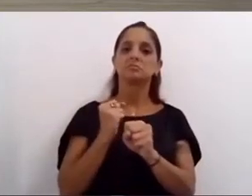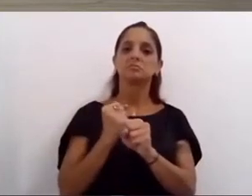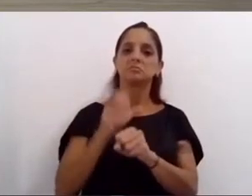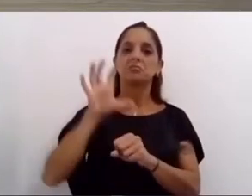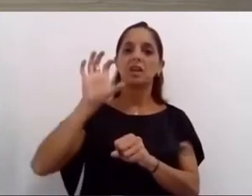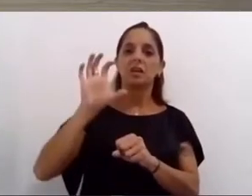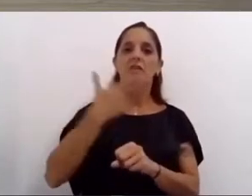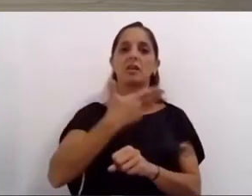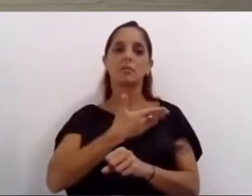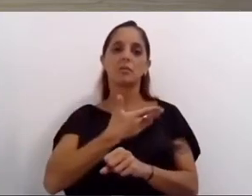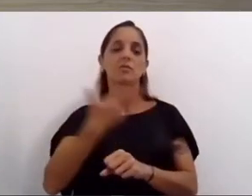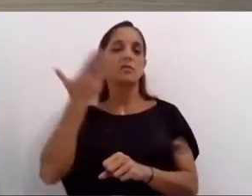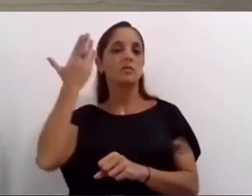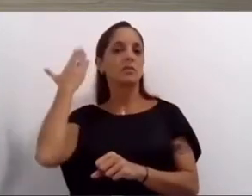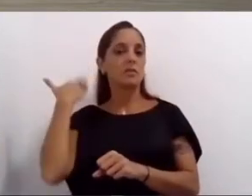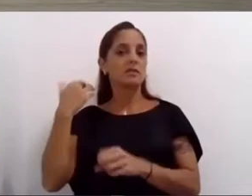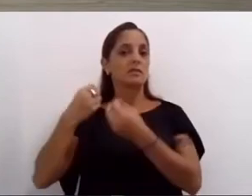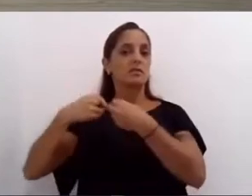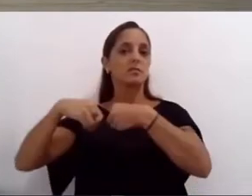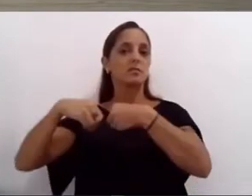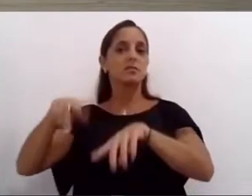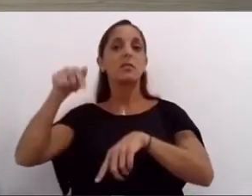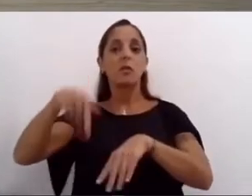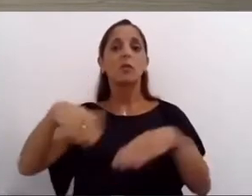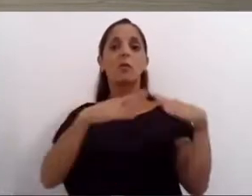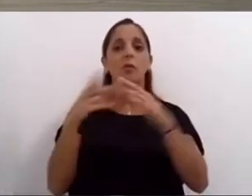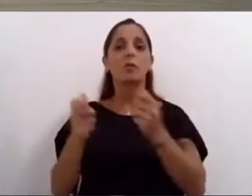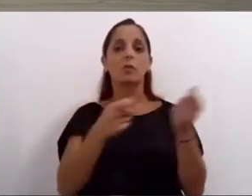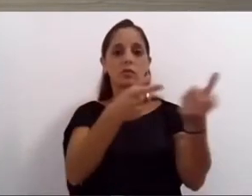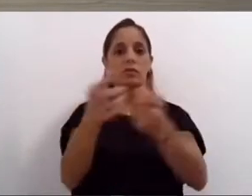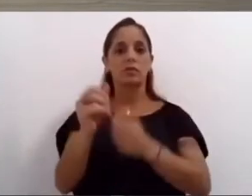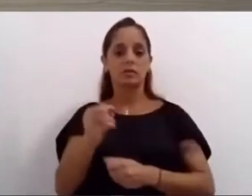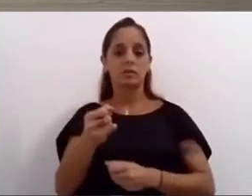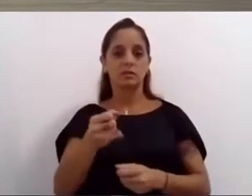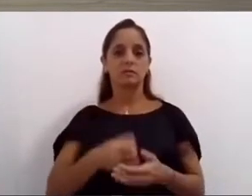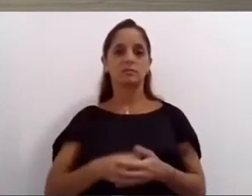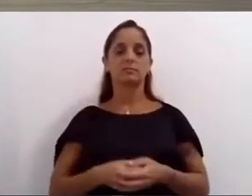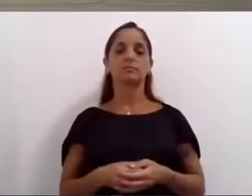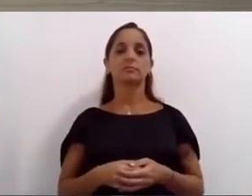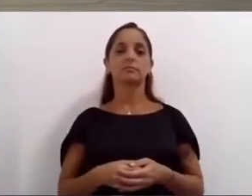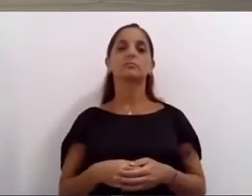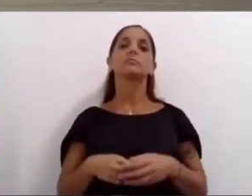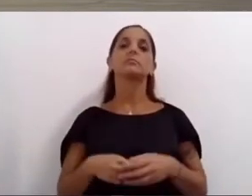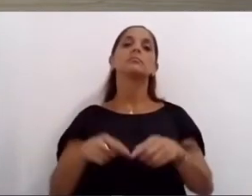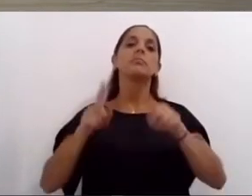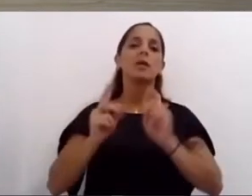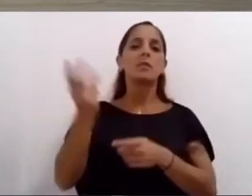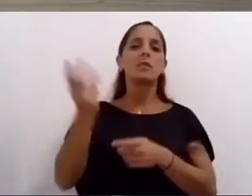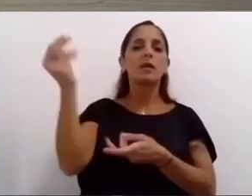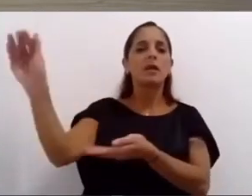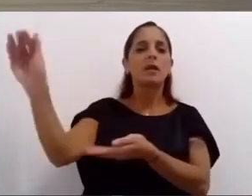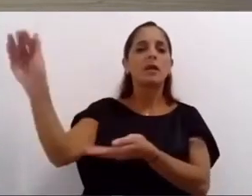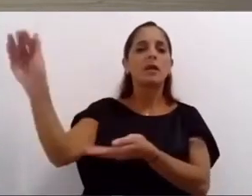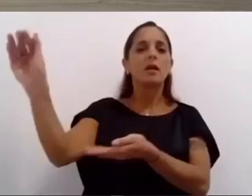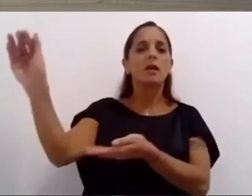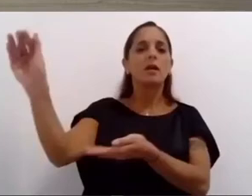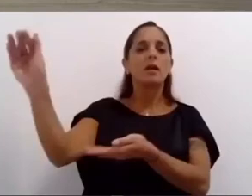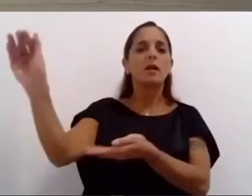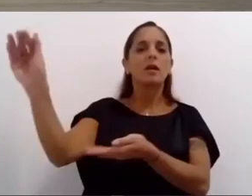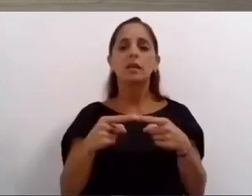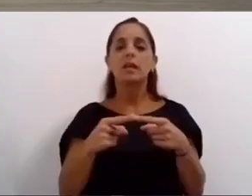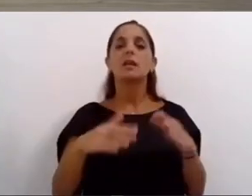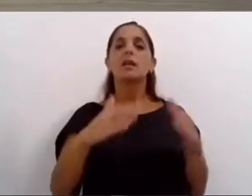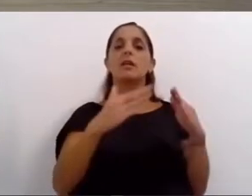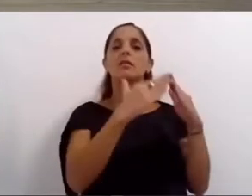provincial anterior que hoy está entregando sus viviendas solicitamos el financiamiento para terminar las 37 viviendas pendientes en